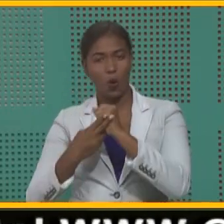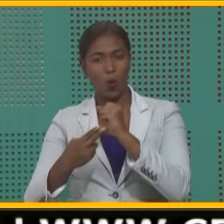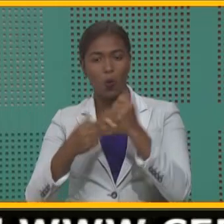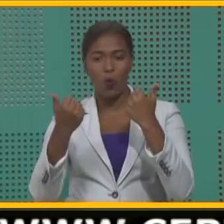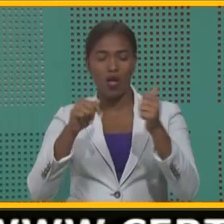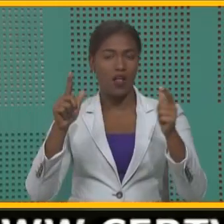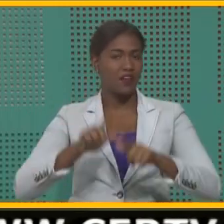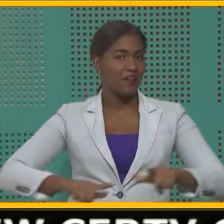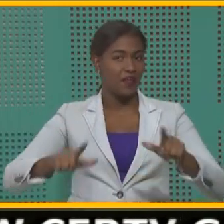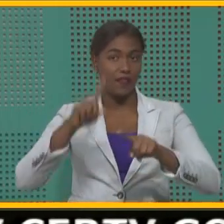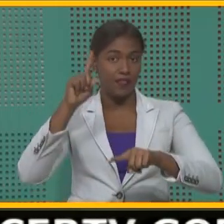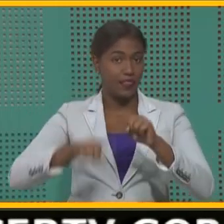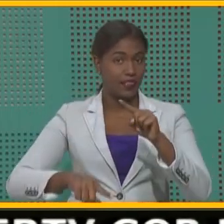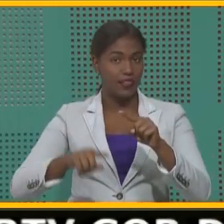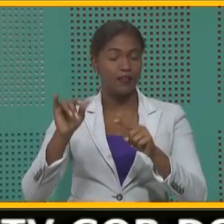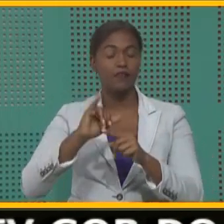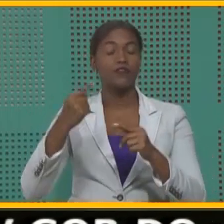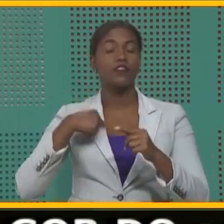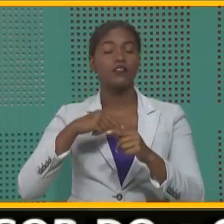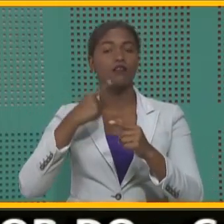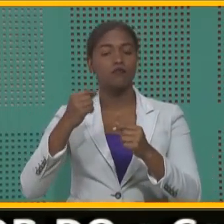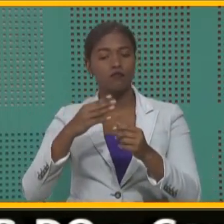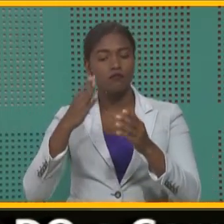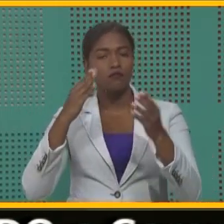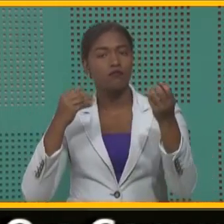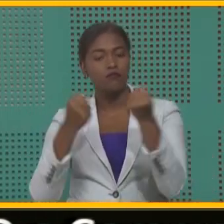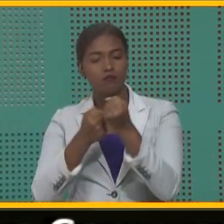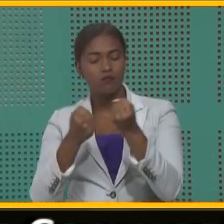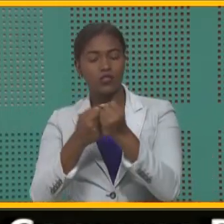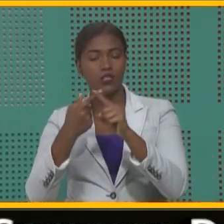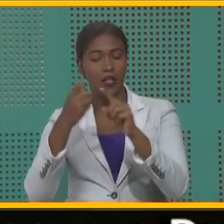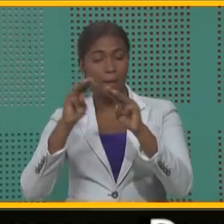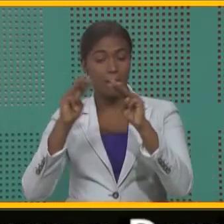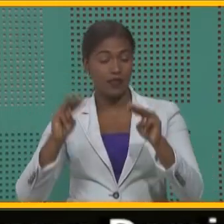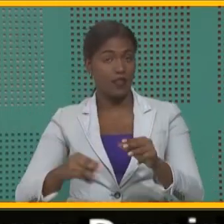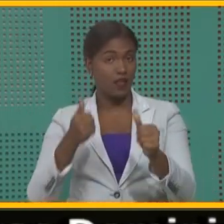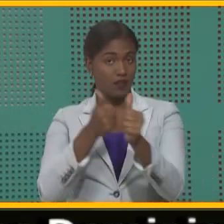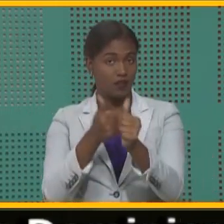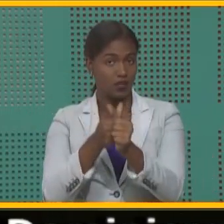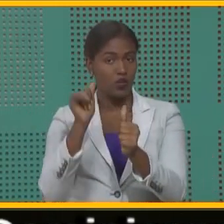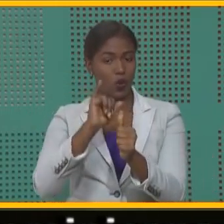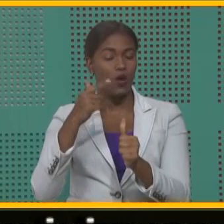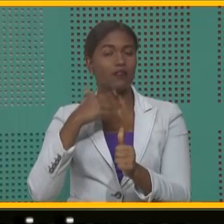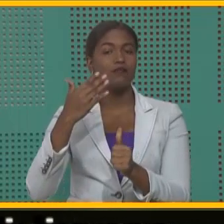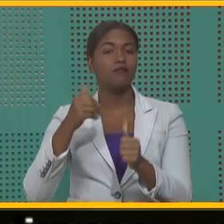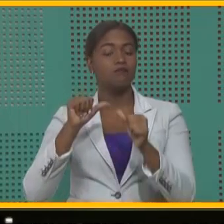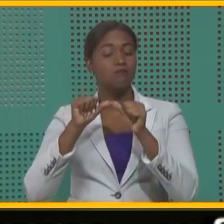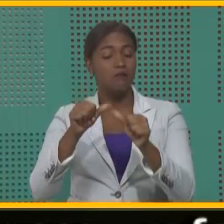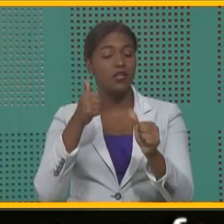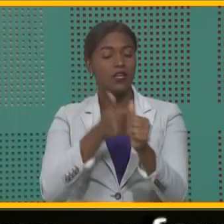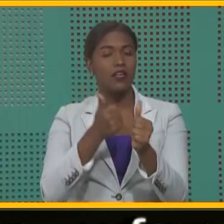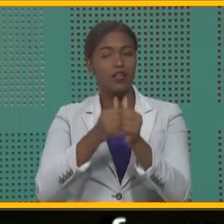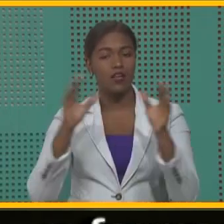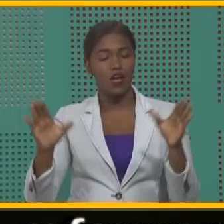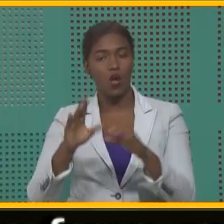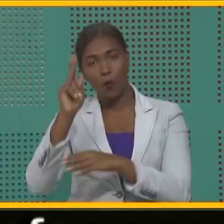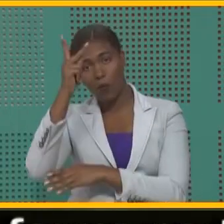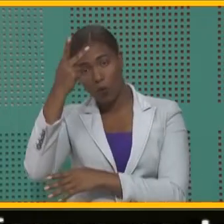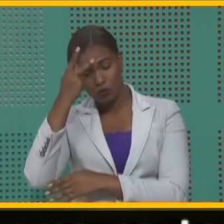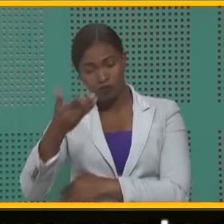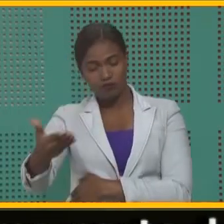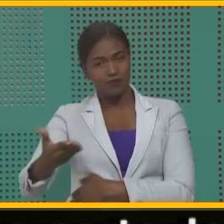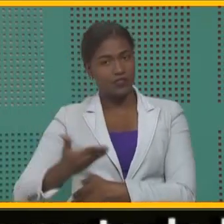cualquier lugar, sino que nos asistimos del Ministerio de Defensa a estos fines y posterior a esto, en un acto público donde se invita